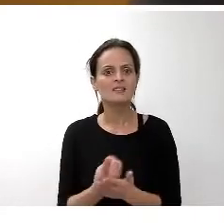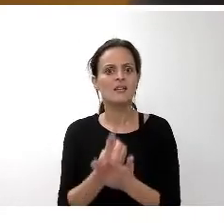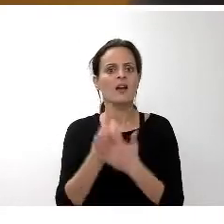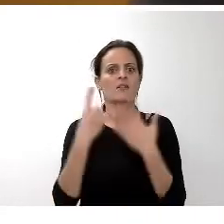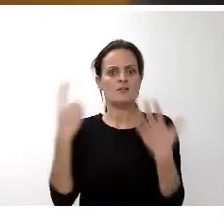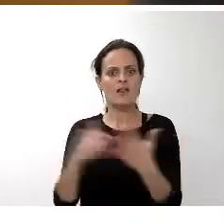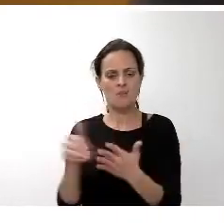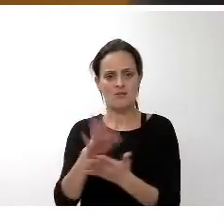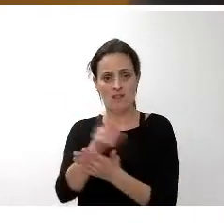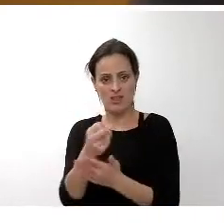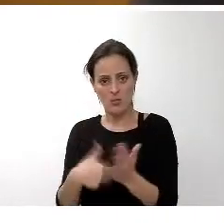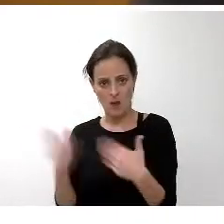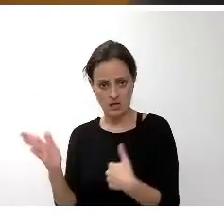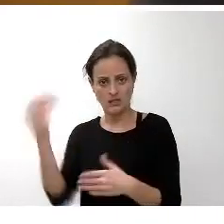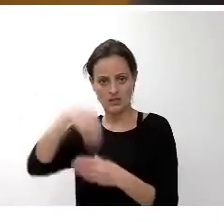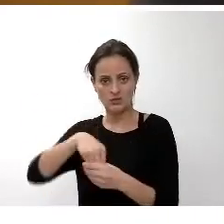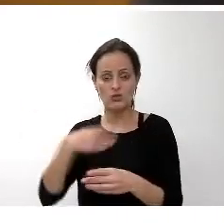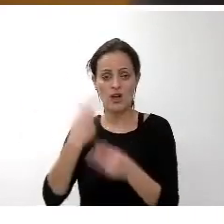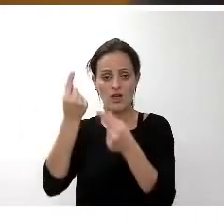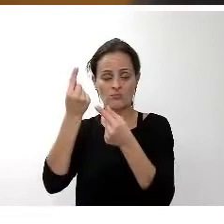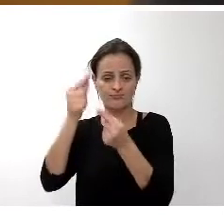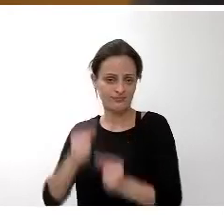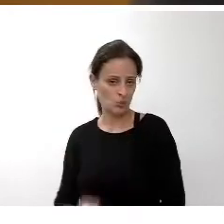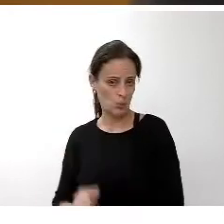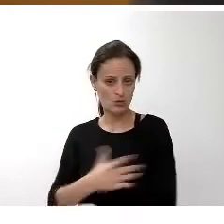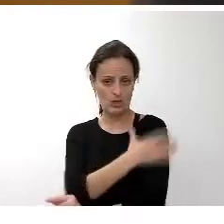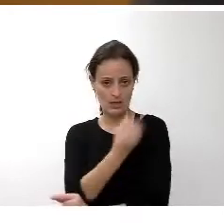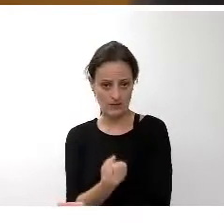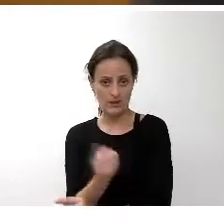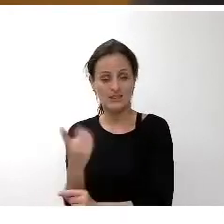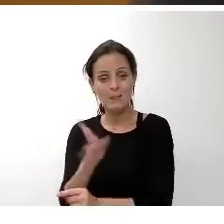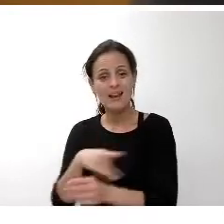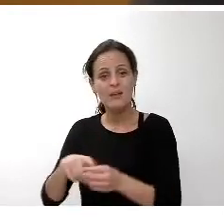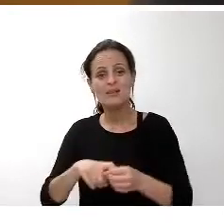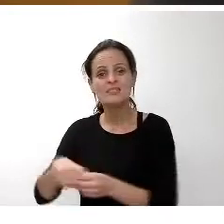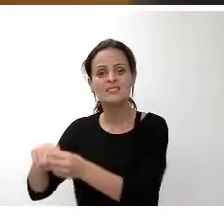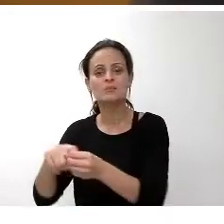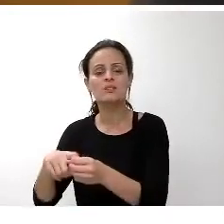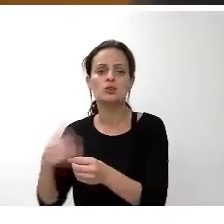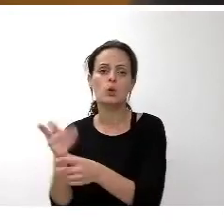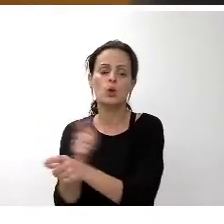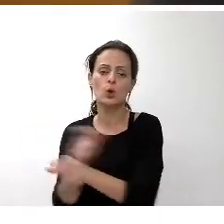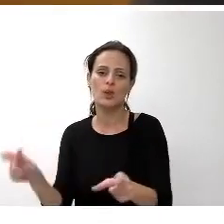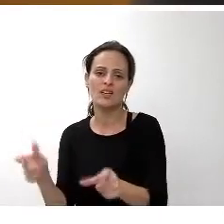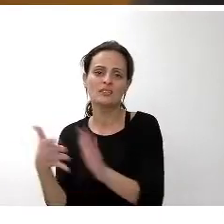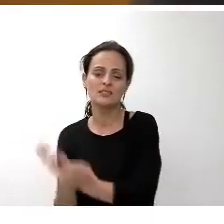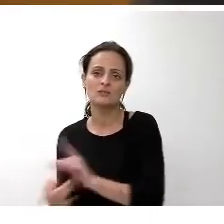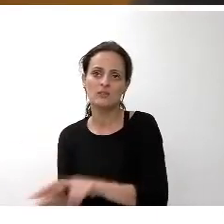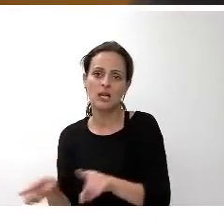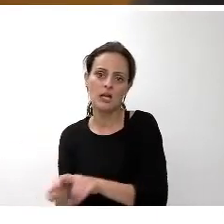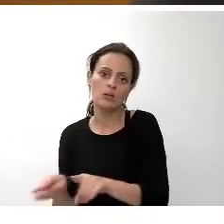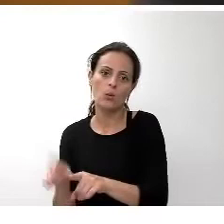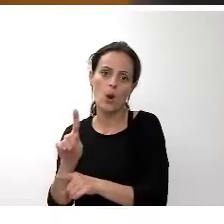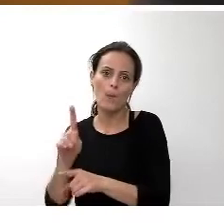Cabildo y las acciones de participación y atención de ciudadanas suman casi un millón y medio de euros que incluye la difusión de la plataforma Jai